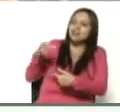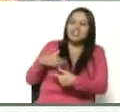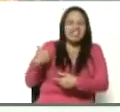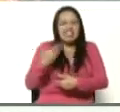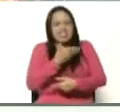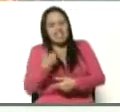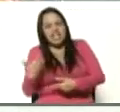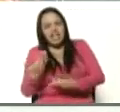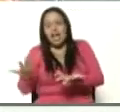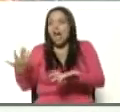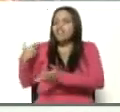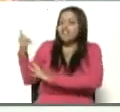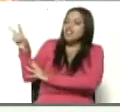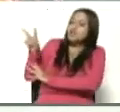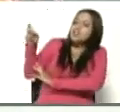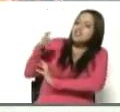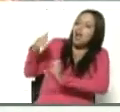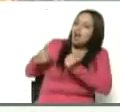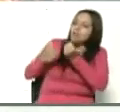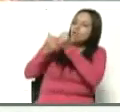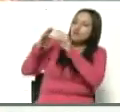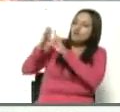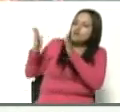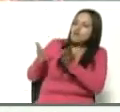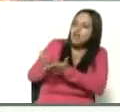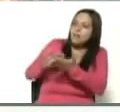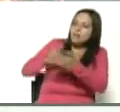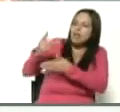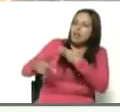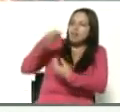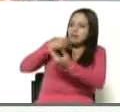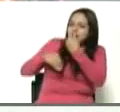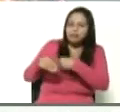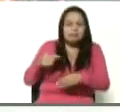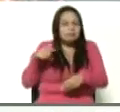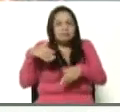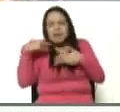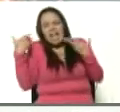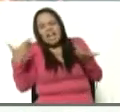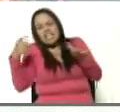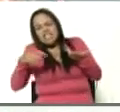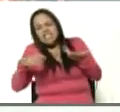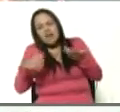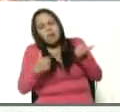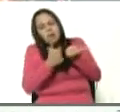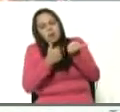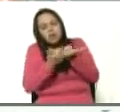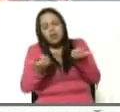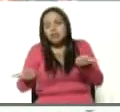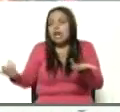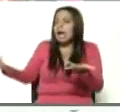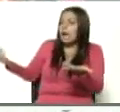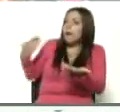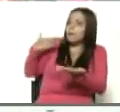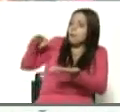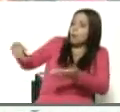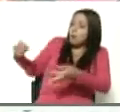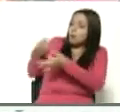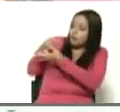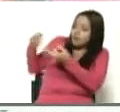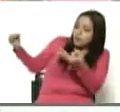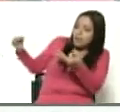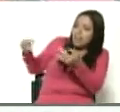Venezuela necesita el apoyo del Programa Mundial de Alimentos. ¿Y para qué necesitamos el apoyo? Para perfeccionar